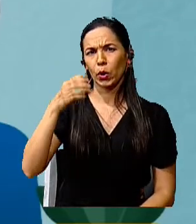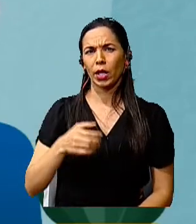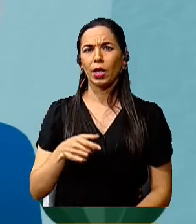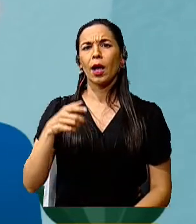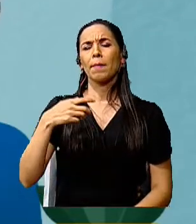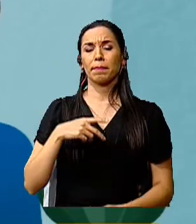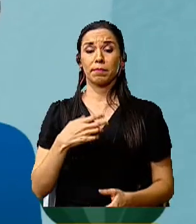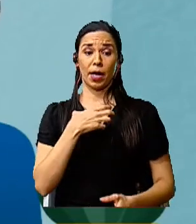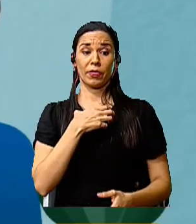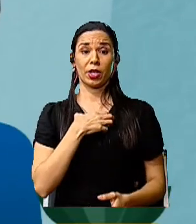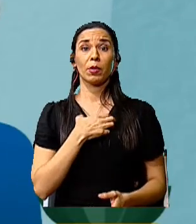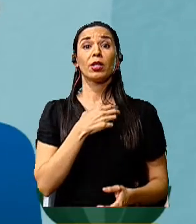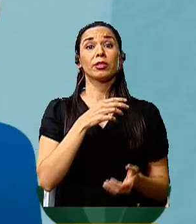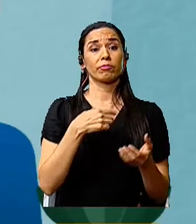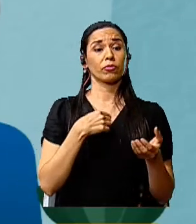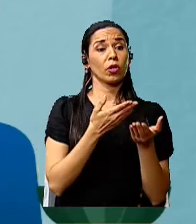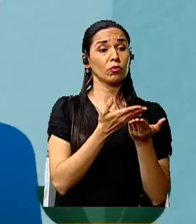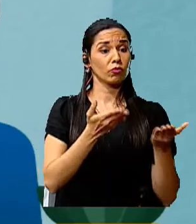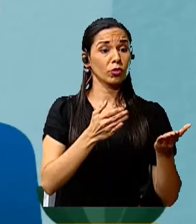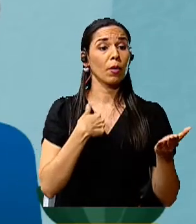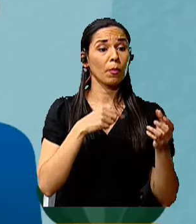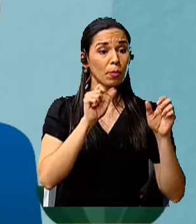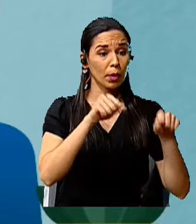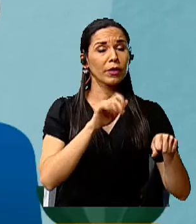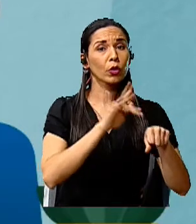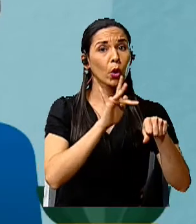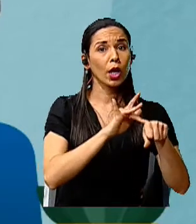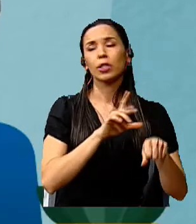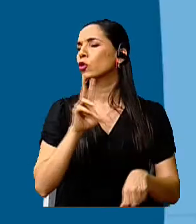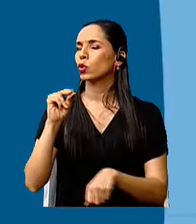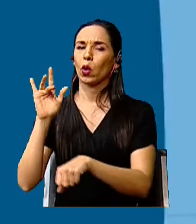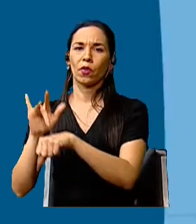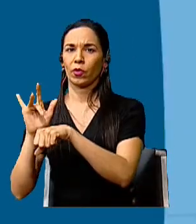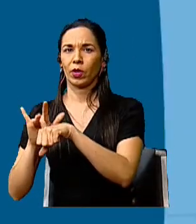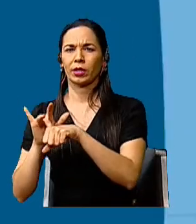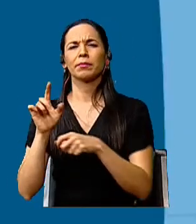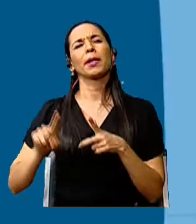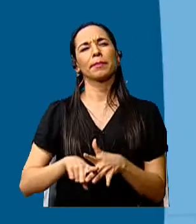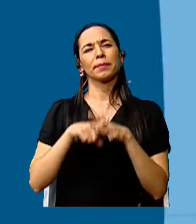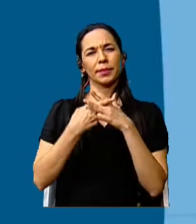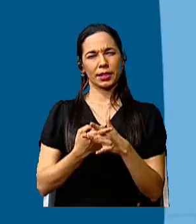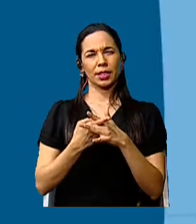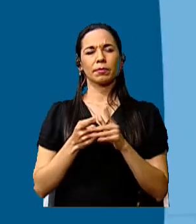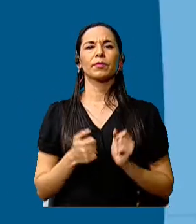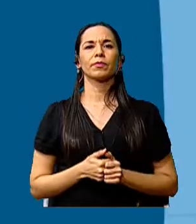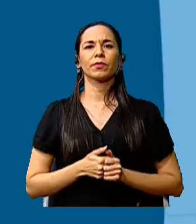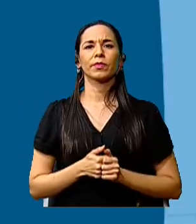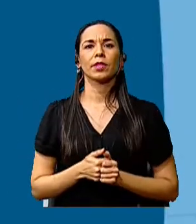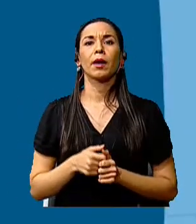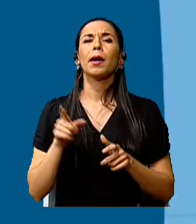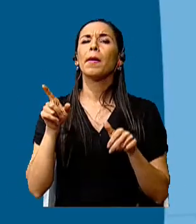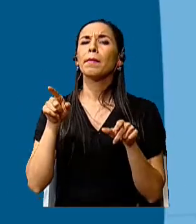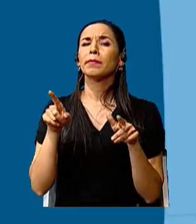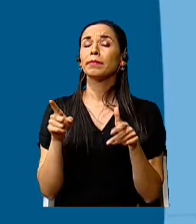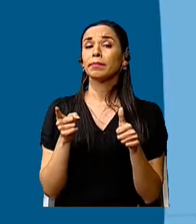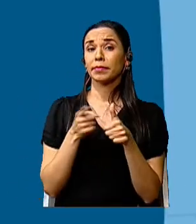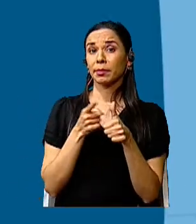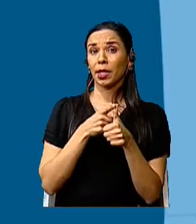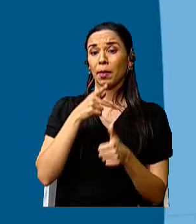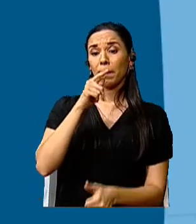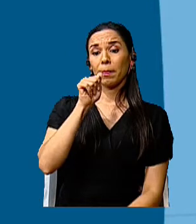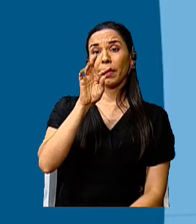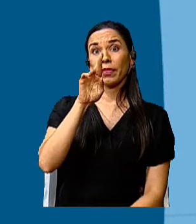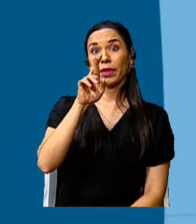tangible y patrimonio intangible. ¡Empecemos! Vamos a empezar con la palabra patrimonio. ¿Qué